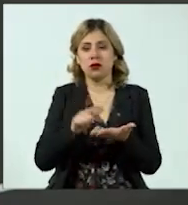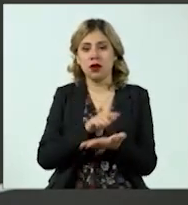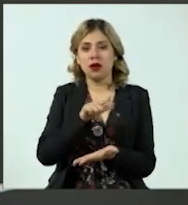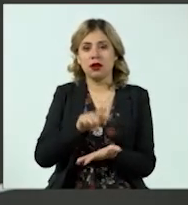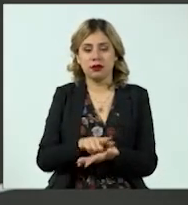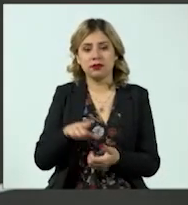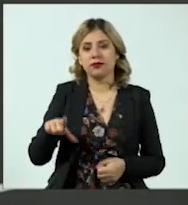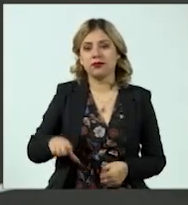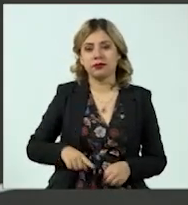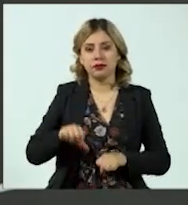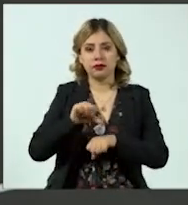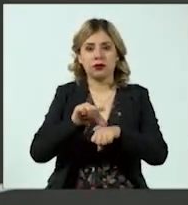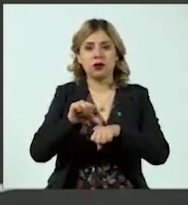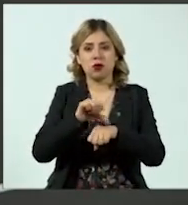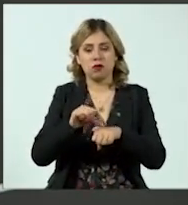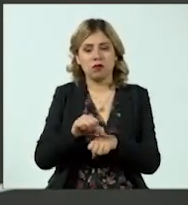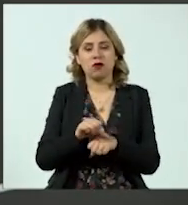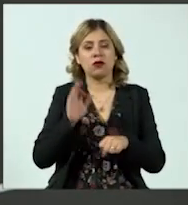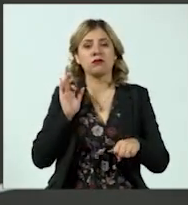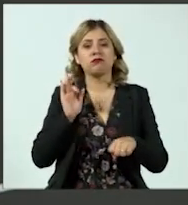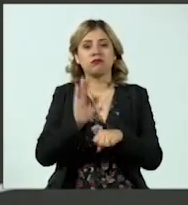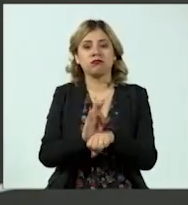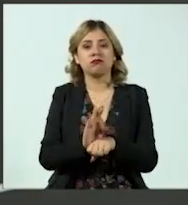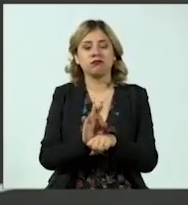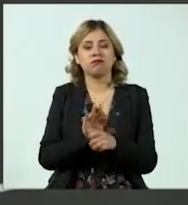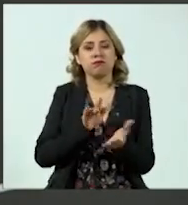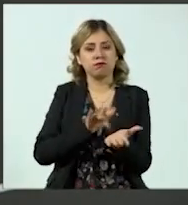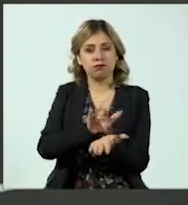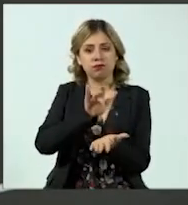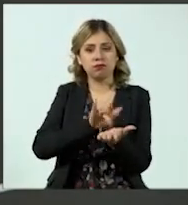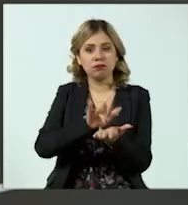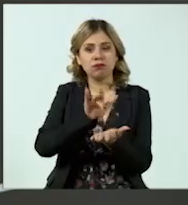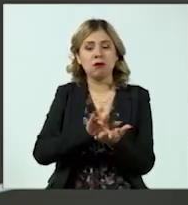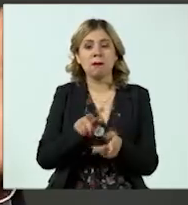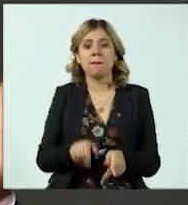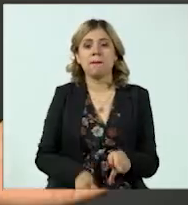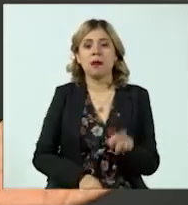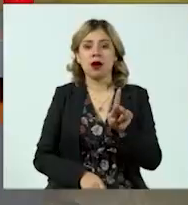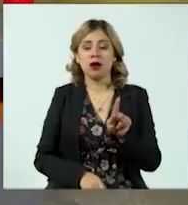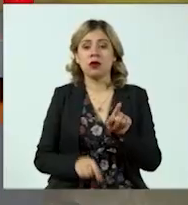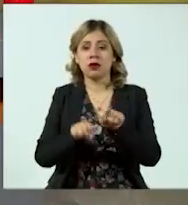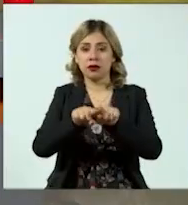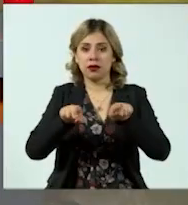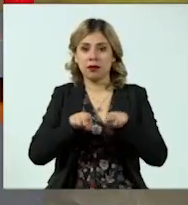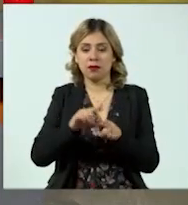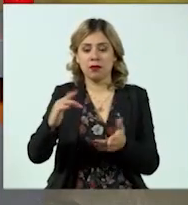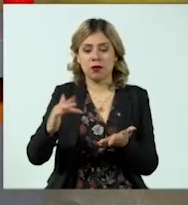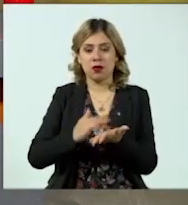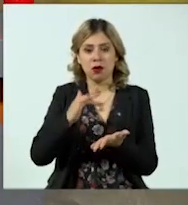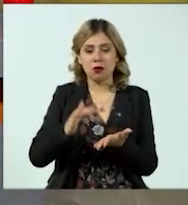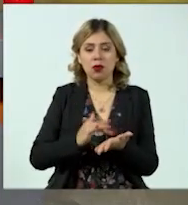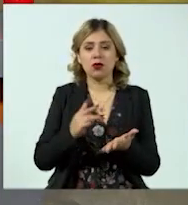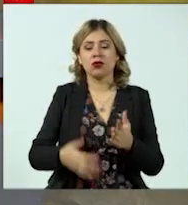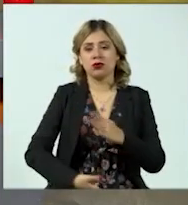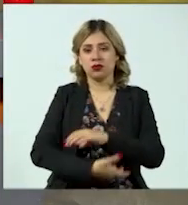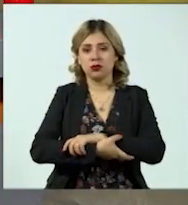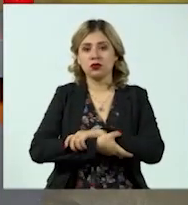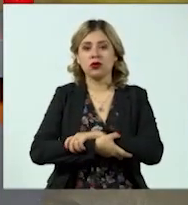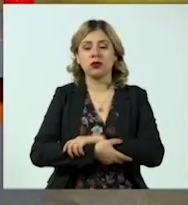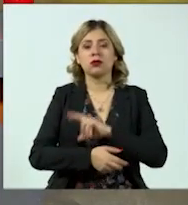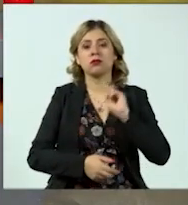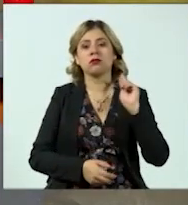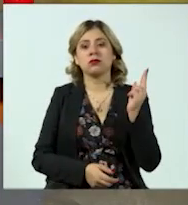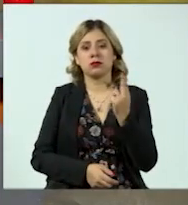nuestro gobernador Enrique Alfaro ha fortalecido y ha impulsado, pero también el gran apoyo y solidaridad de las universidades